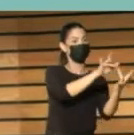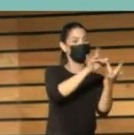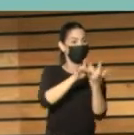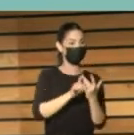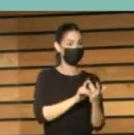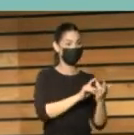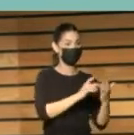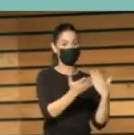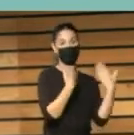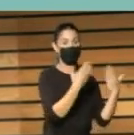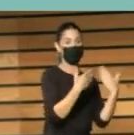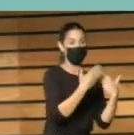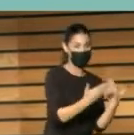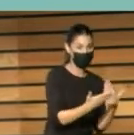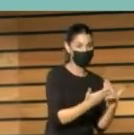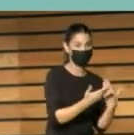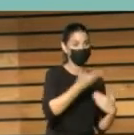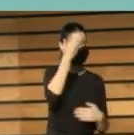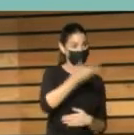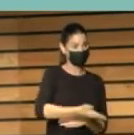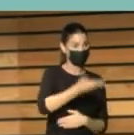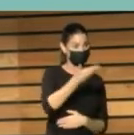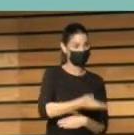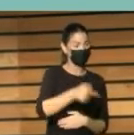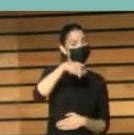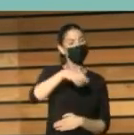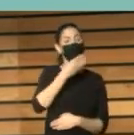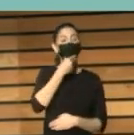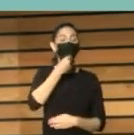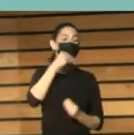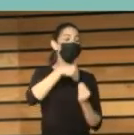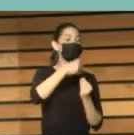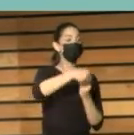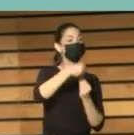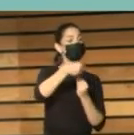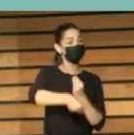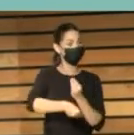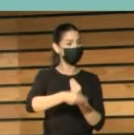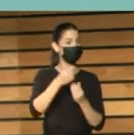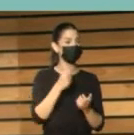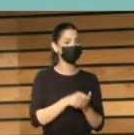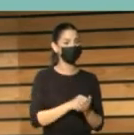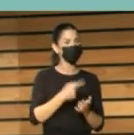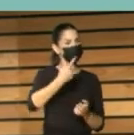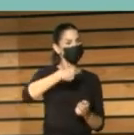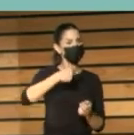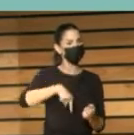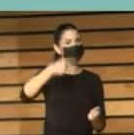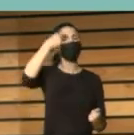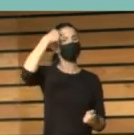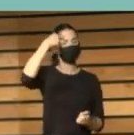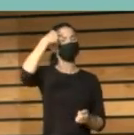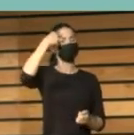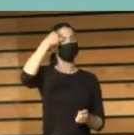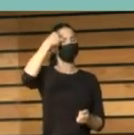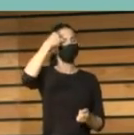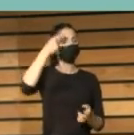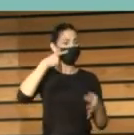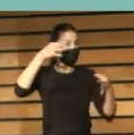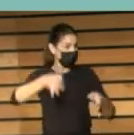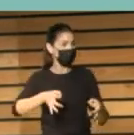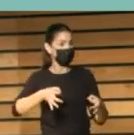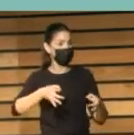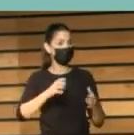las relaciones sociales. En las palmas de Gran Canaria, conscientes de esta realidad, nuestra red de bibliotecas